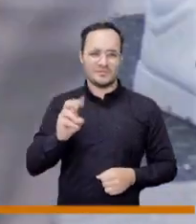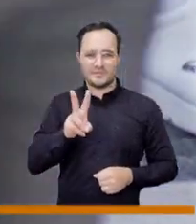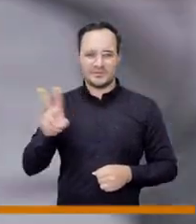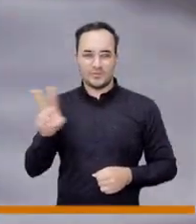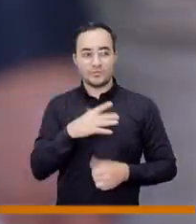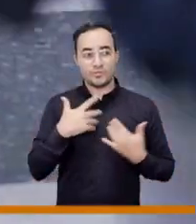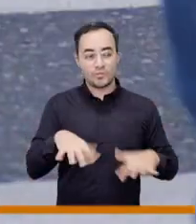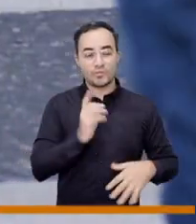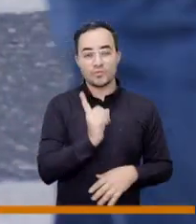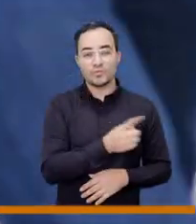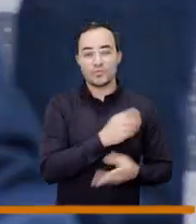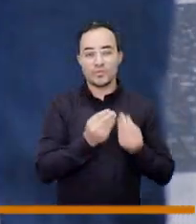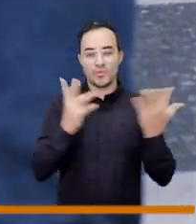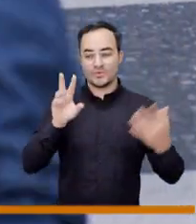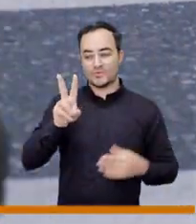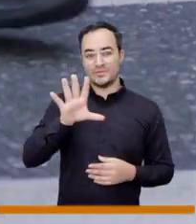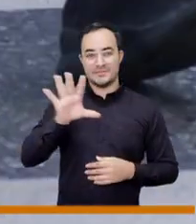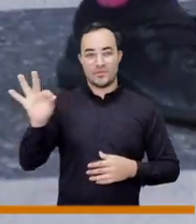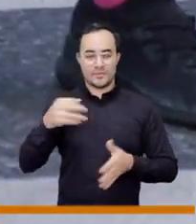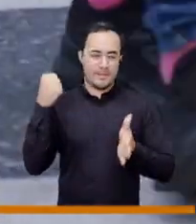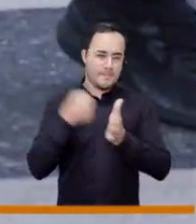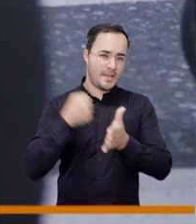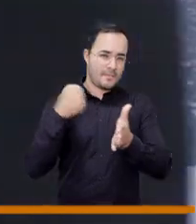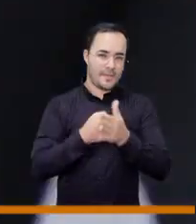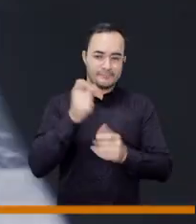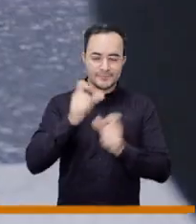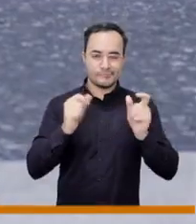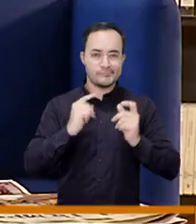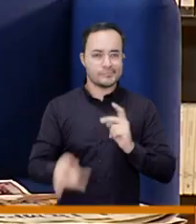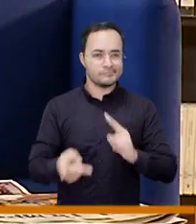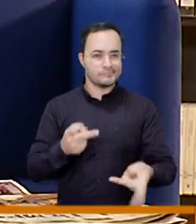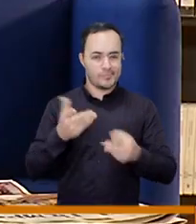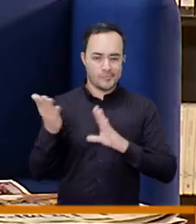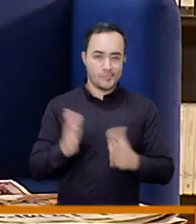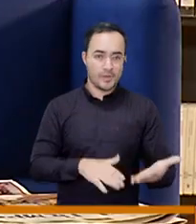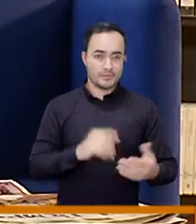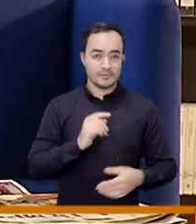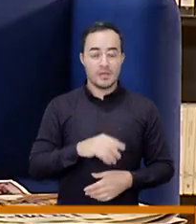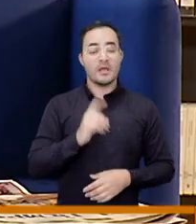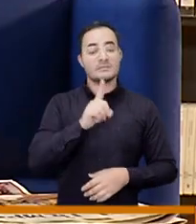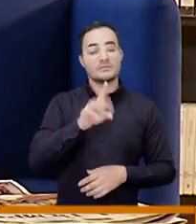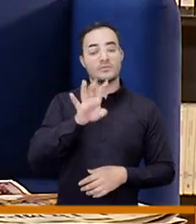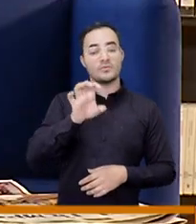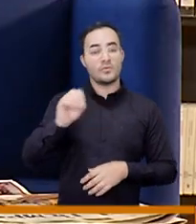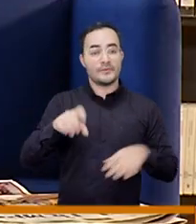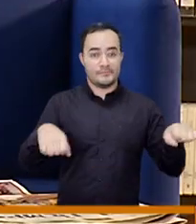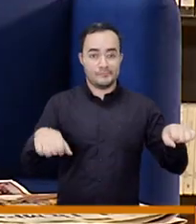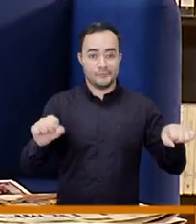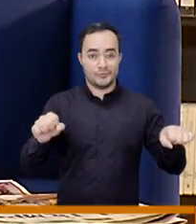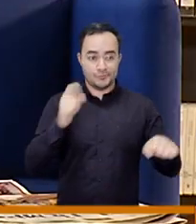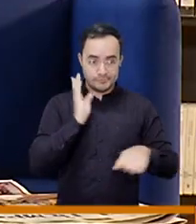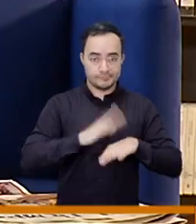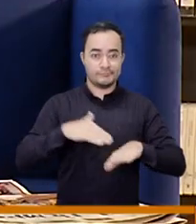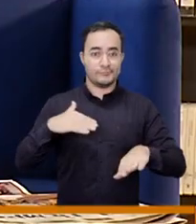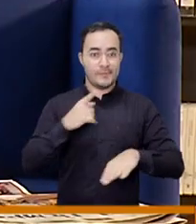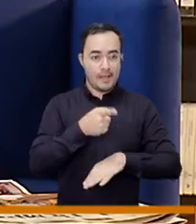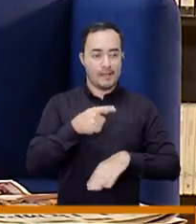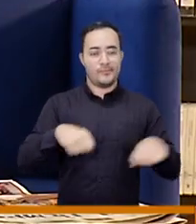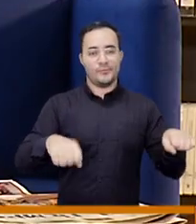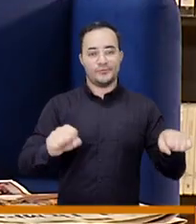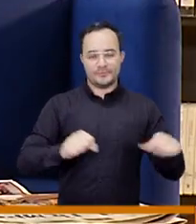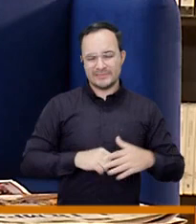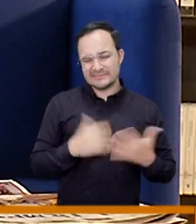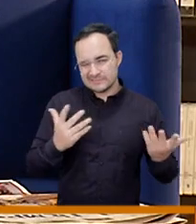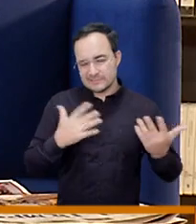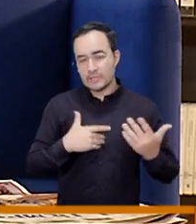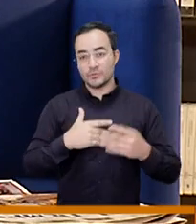250 personas fallecieron en incidentes de tránsito de esas 190 en moto entonces vamos a proteger la vida